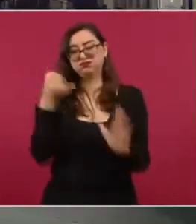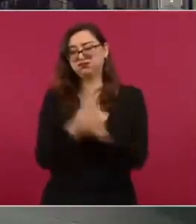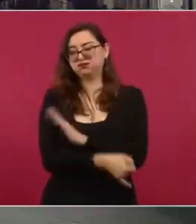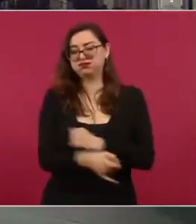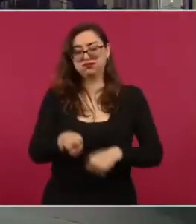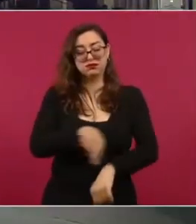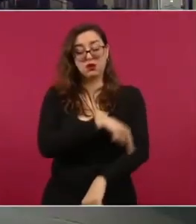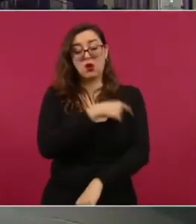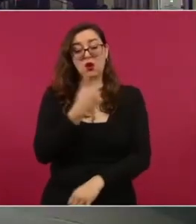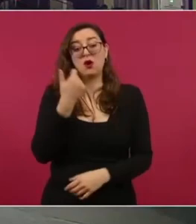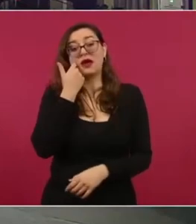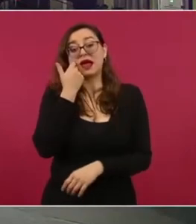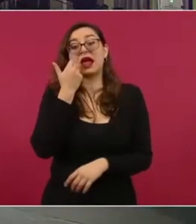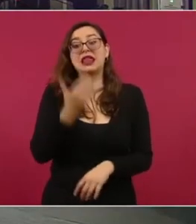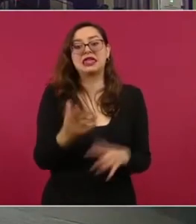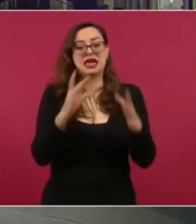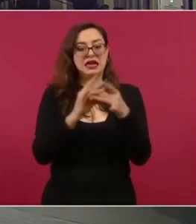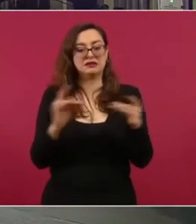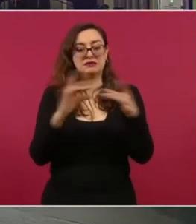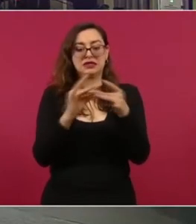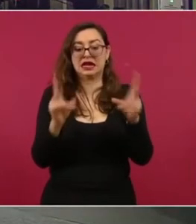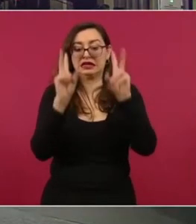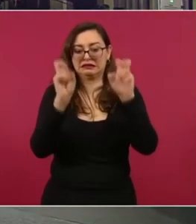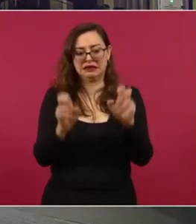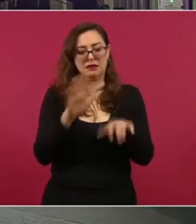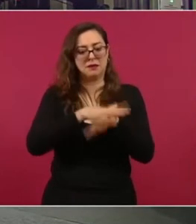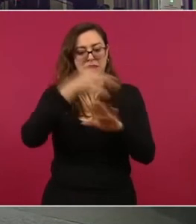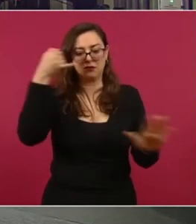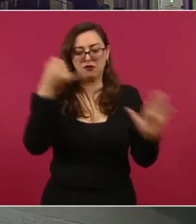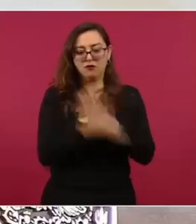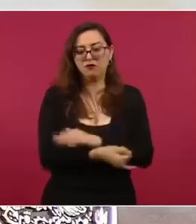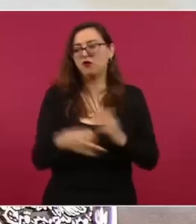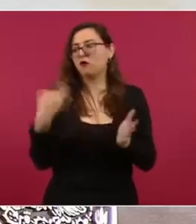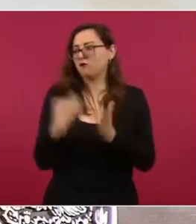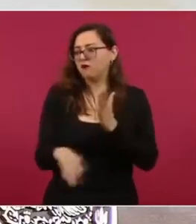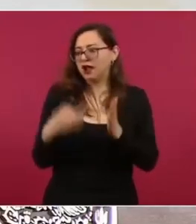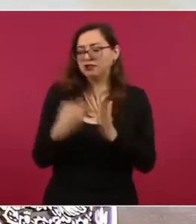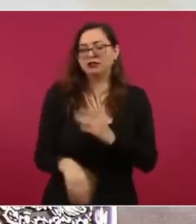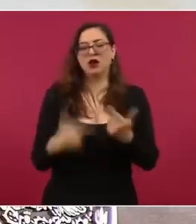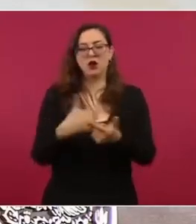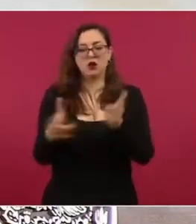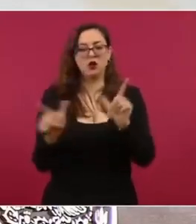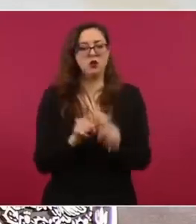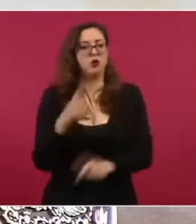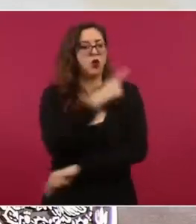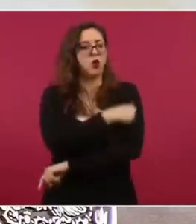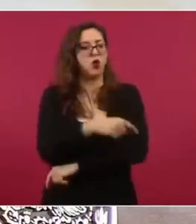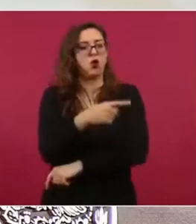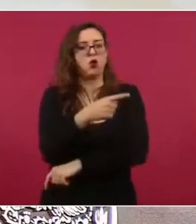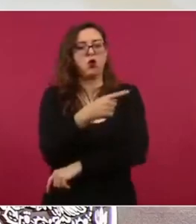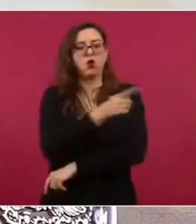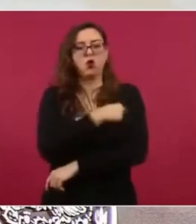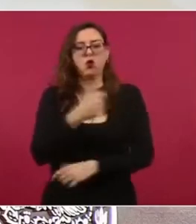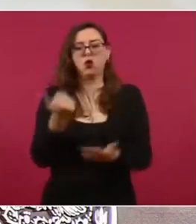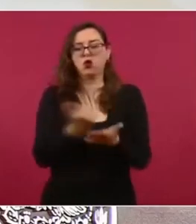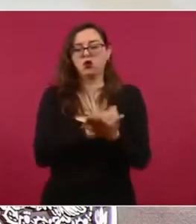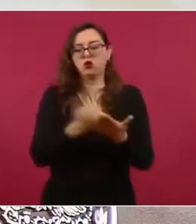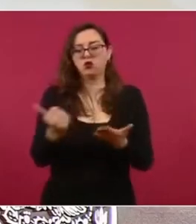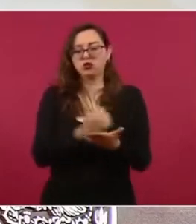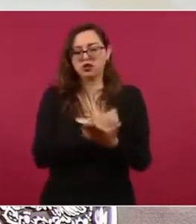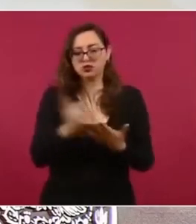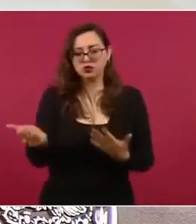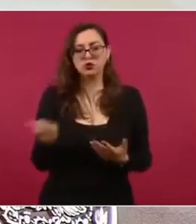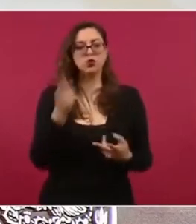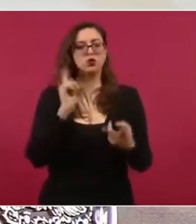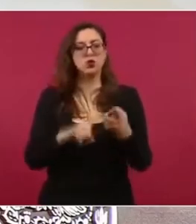pero está el tema de Cruz Azul, está el tema de las chivas, que es interesante el tema de las chivas, porque